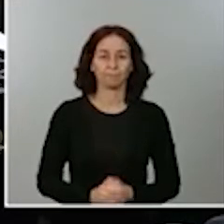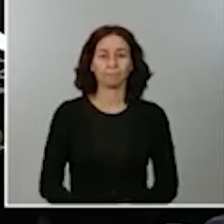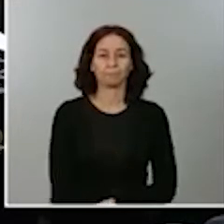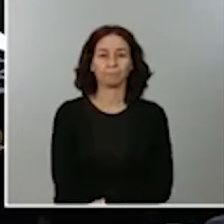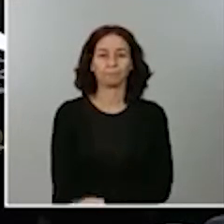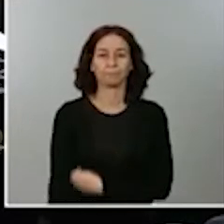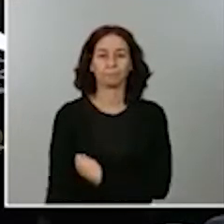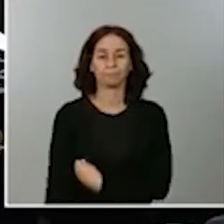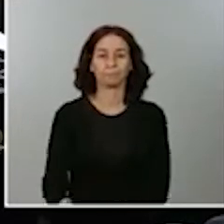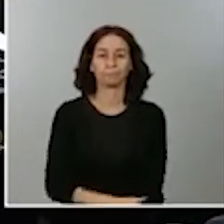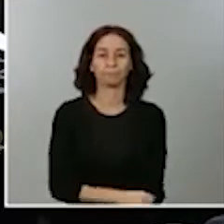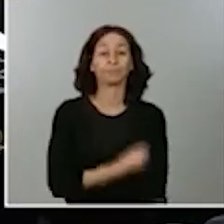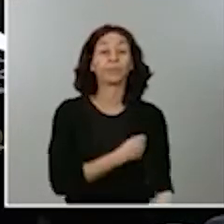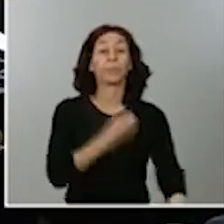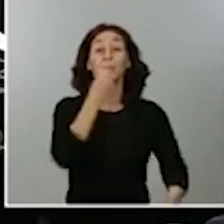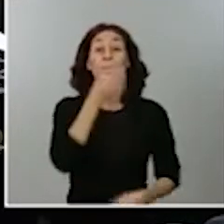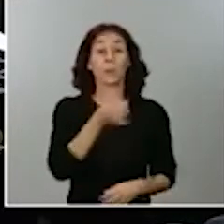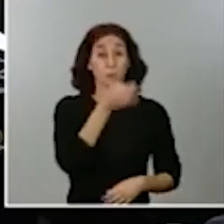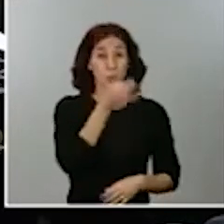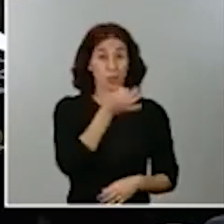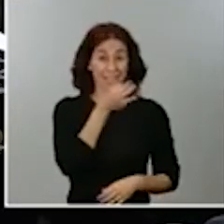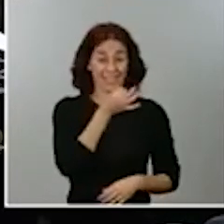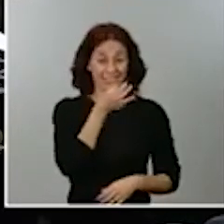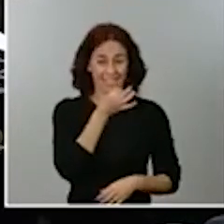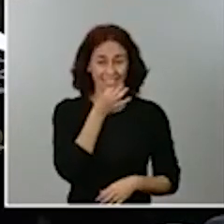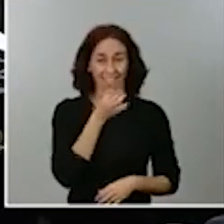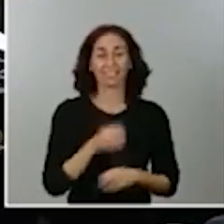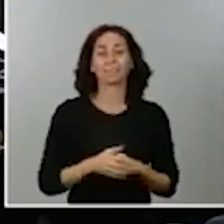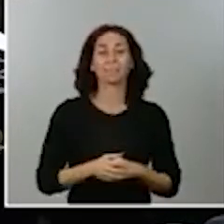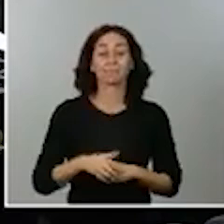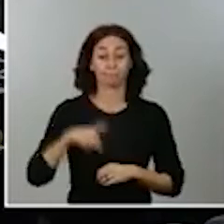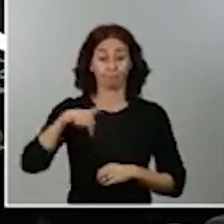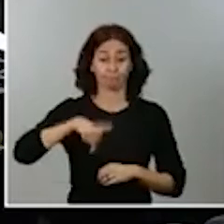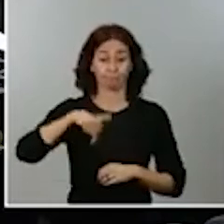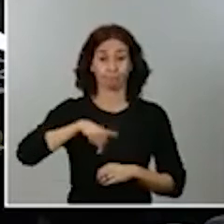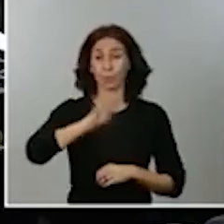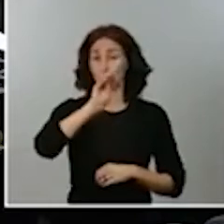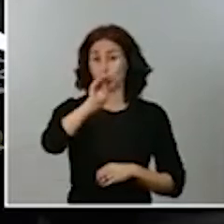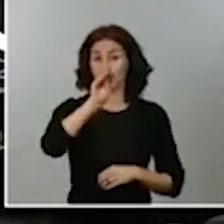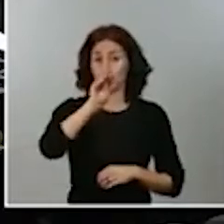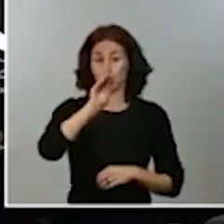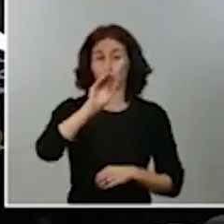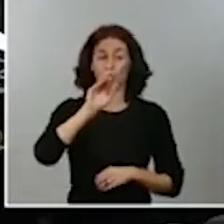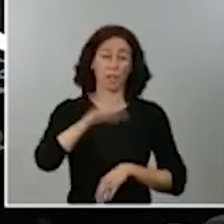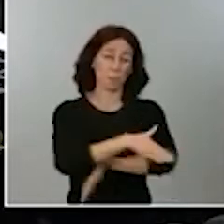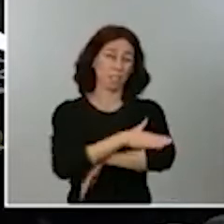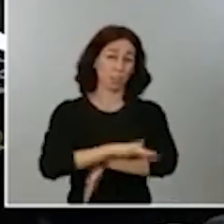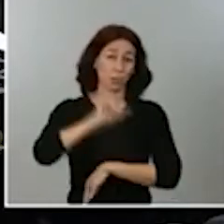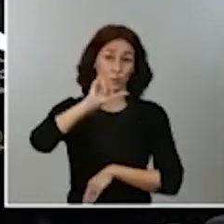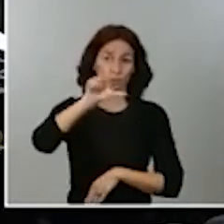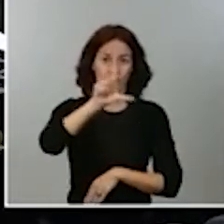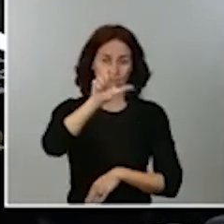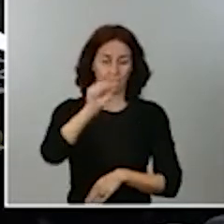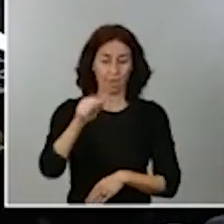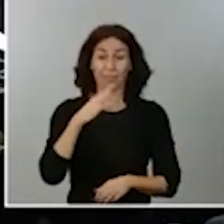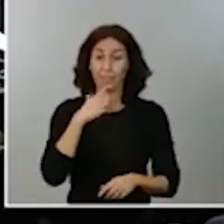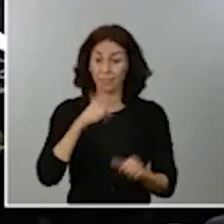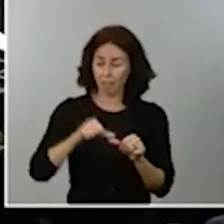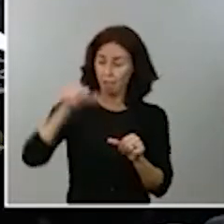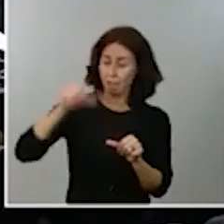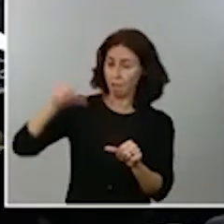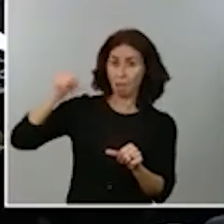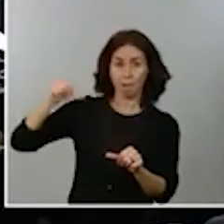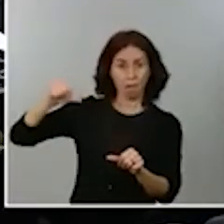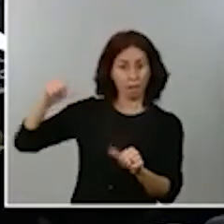Buenas tardes, Nicolás Tomás del Nacional.cat. Tené una pregunta para el ministro Illa. Ha dicho que durante muchos días han intentado llegar a un acuerdo.